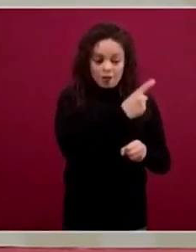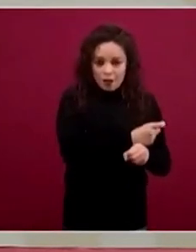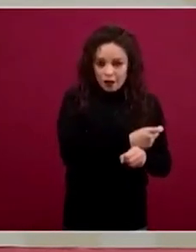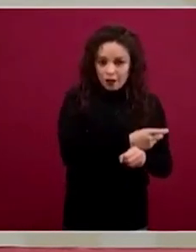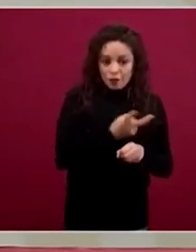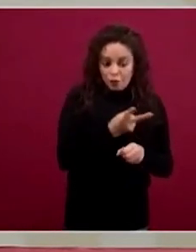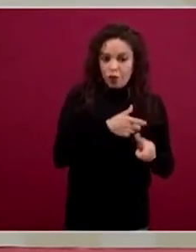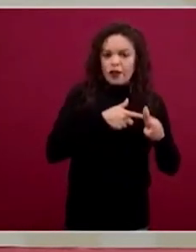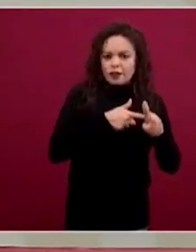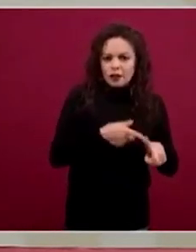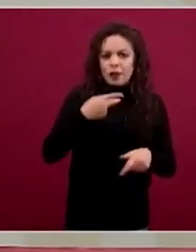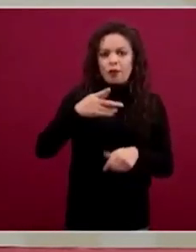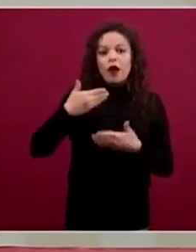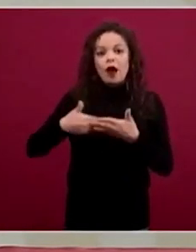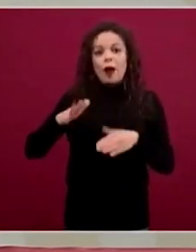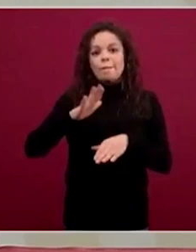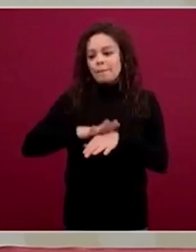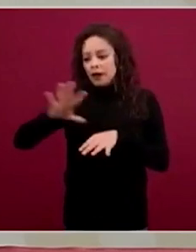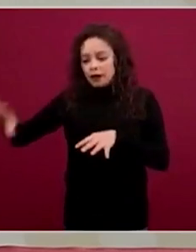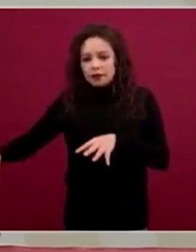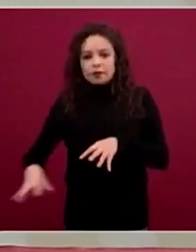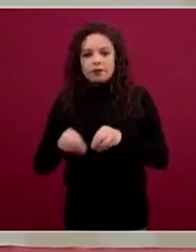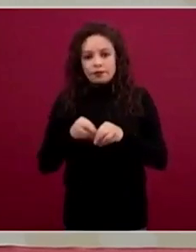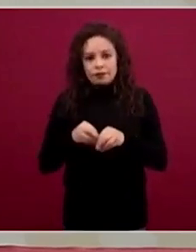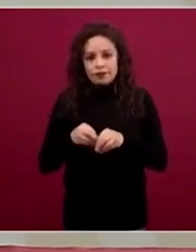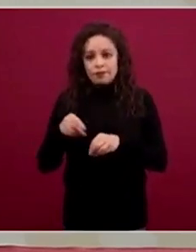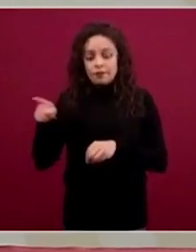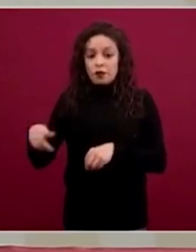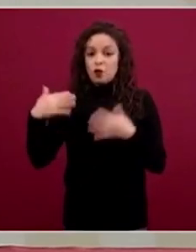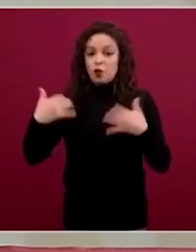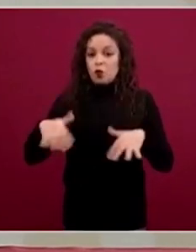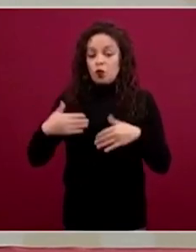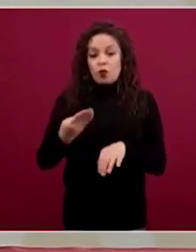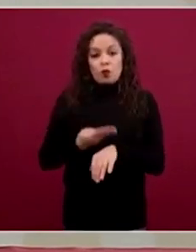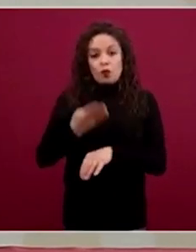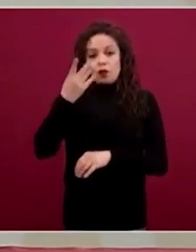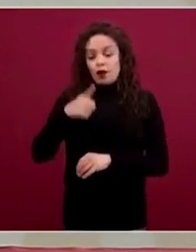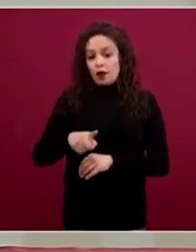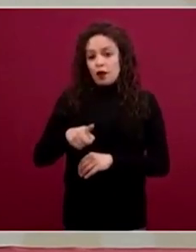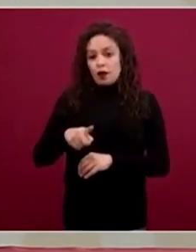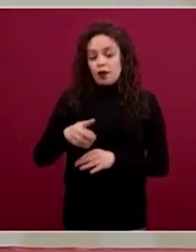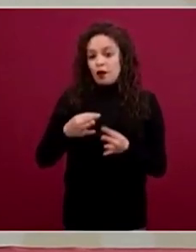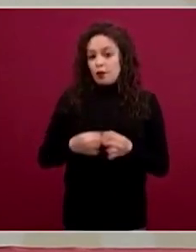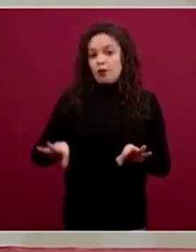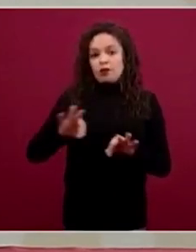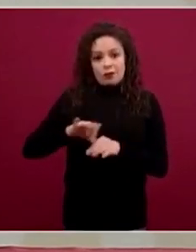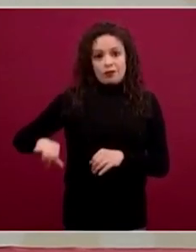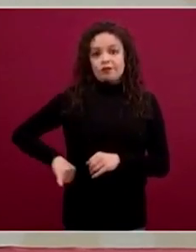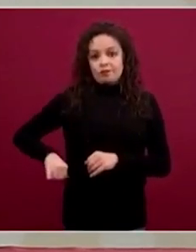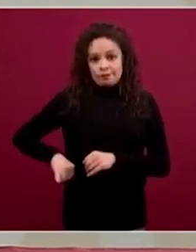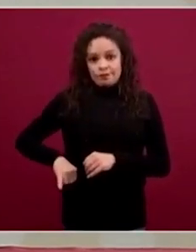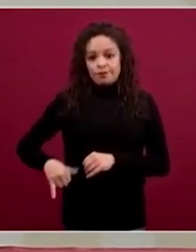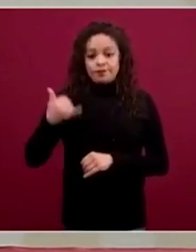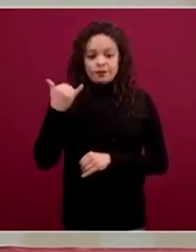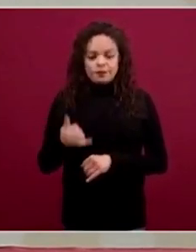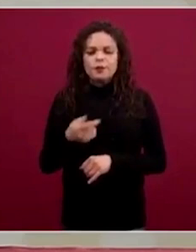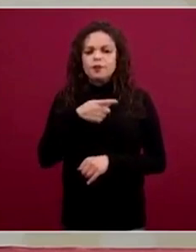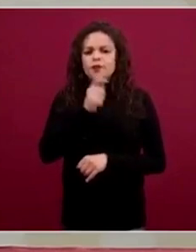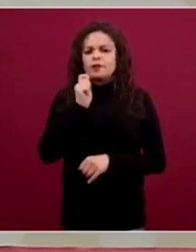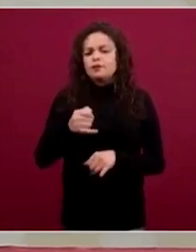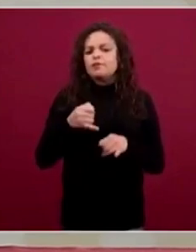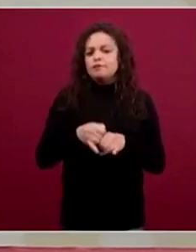pero ahora tenemos un elemento de especial interés. Y también tenemos un ritmo diferente de la información, porque